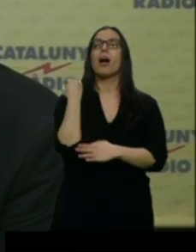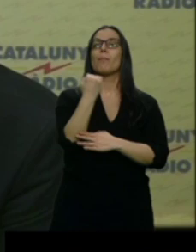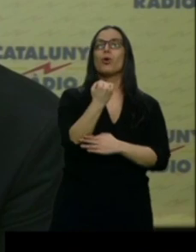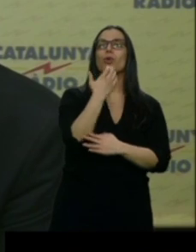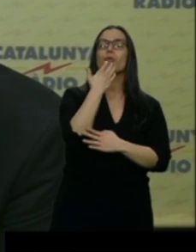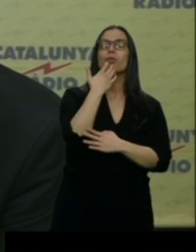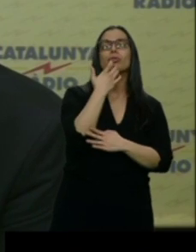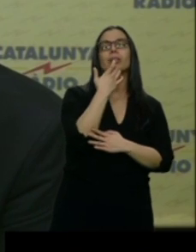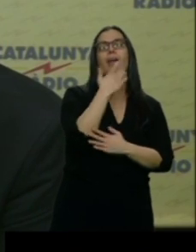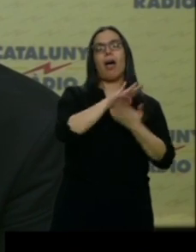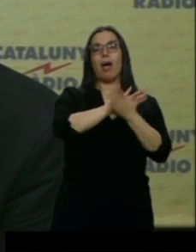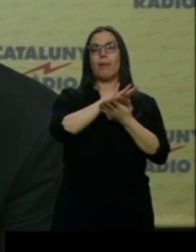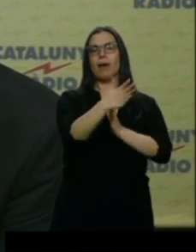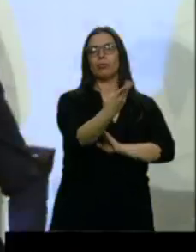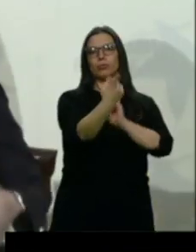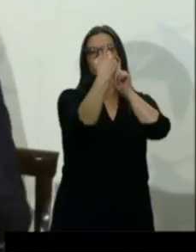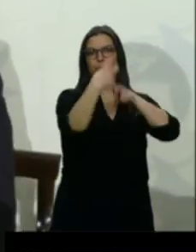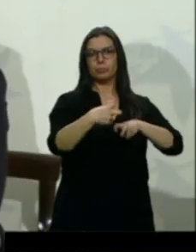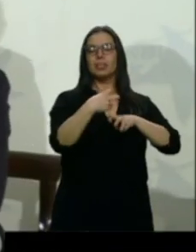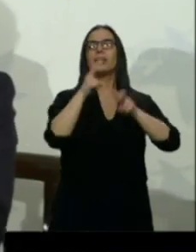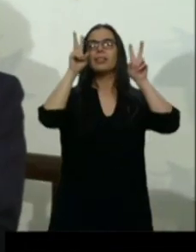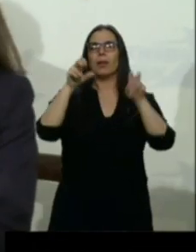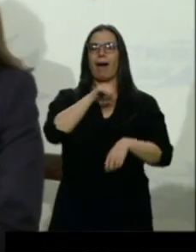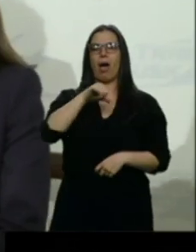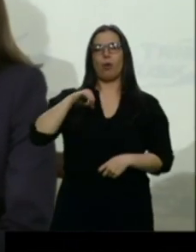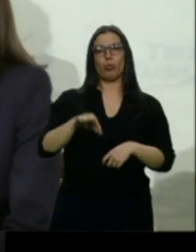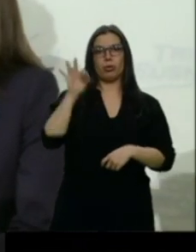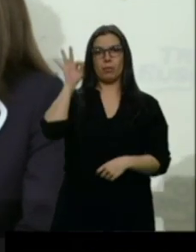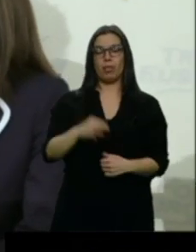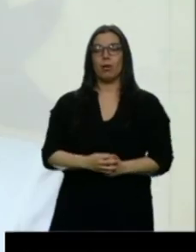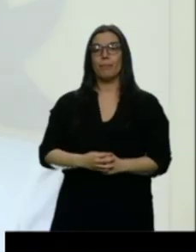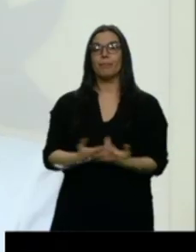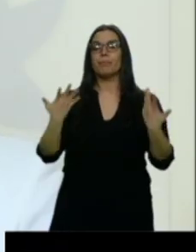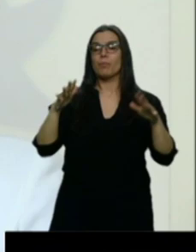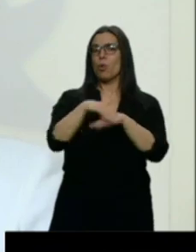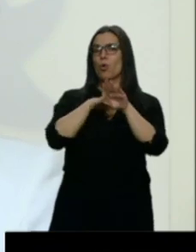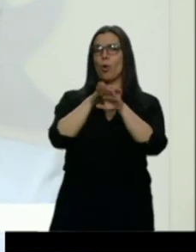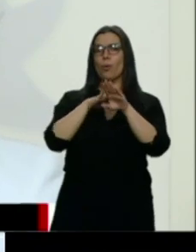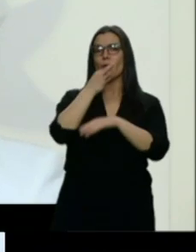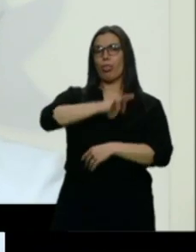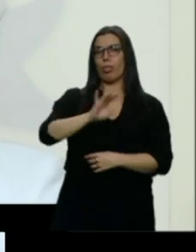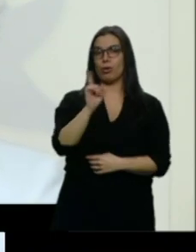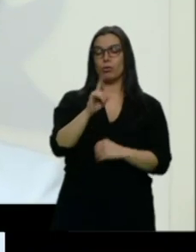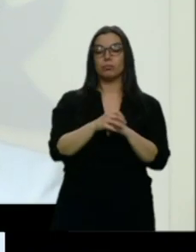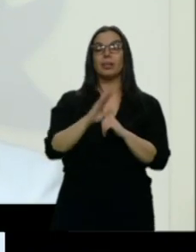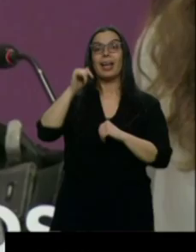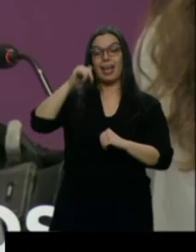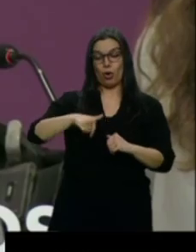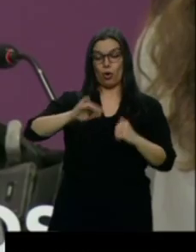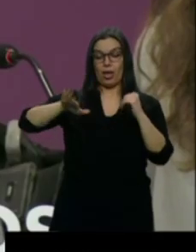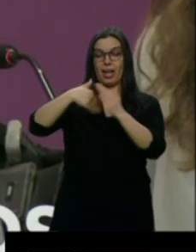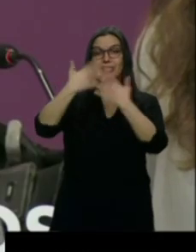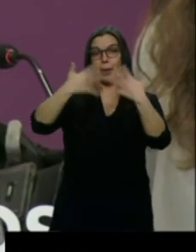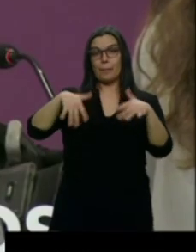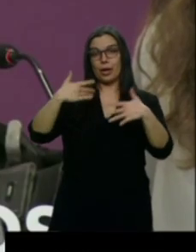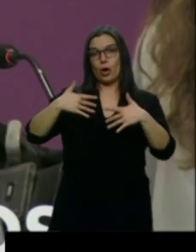de Cataluña. De autodeterminación. Pese a ello, el gobierno no tira la toalla. De aquí al miércoles, en política hay un siglo. Por